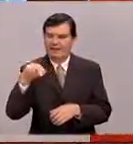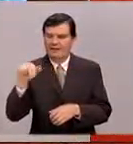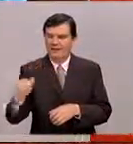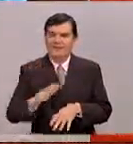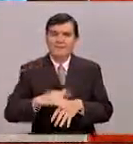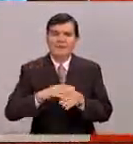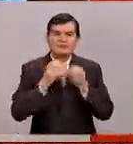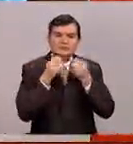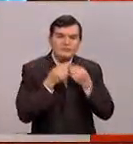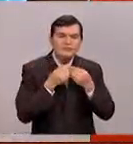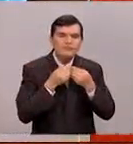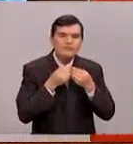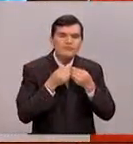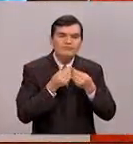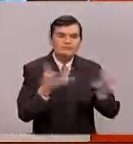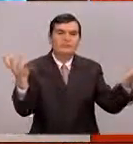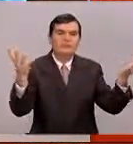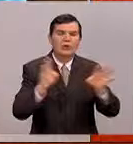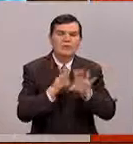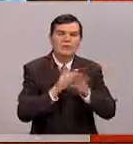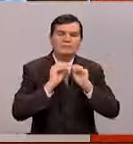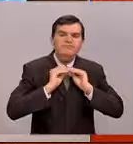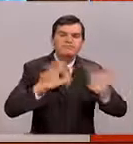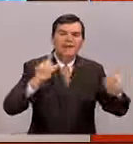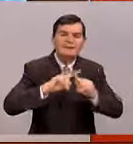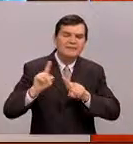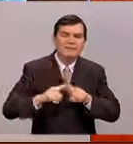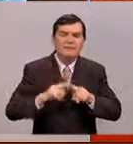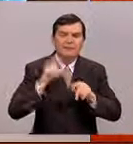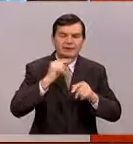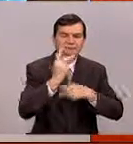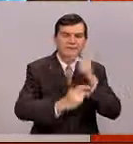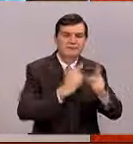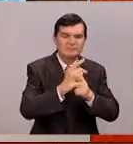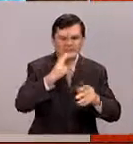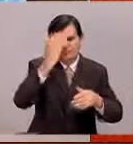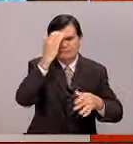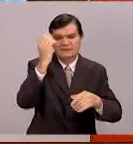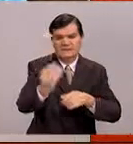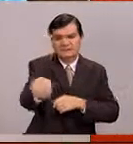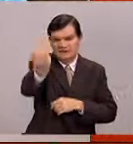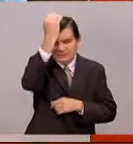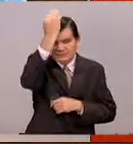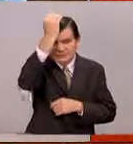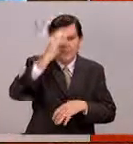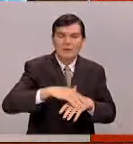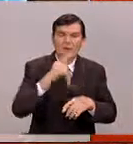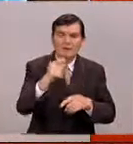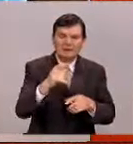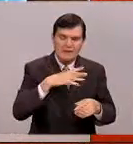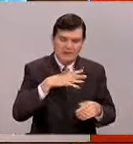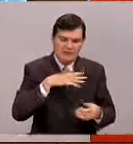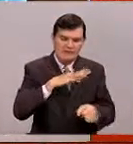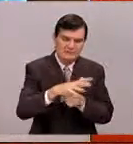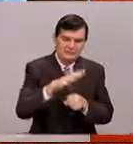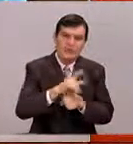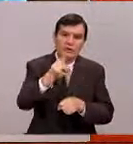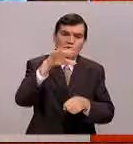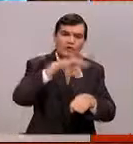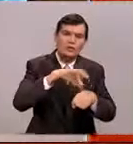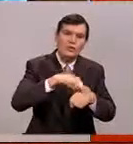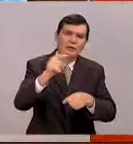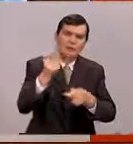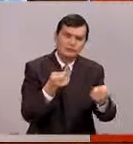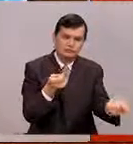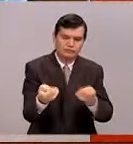programa de divulgación El Pasaporte al Camino del Conocimiento Científico, el cual, doctora, usted coordina.